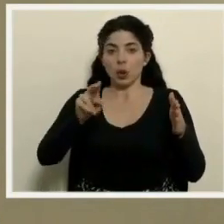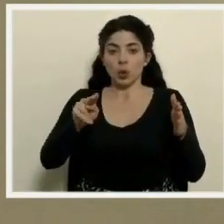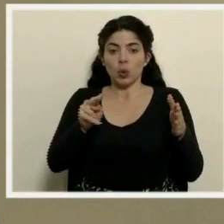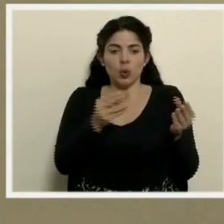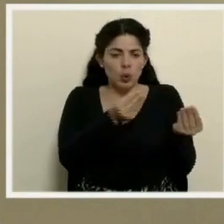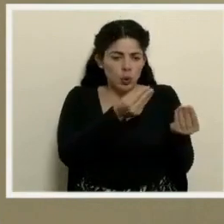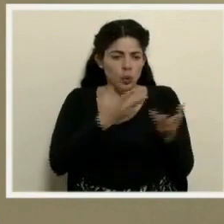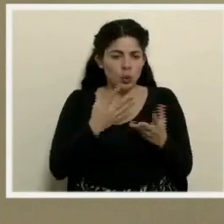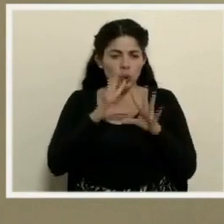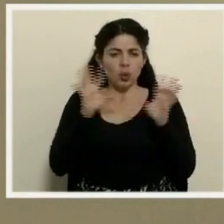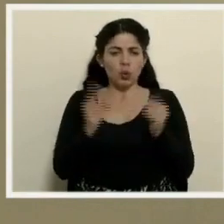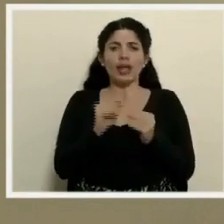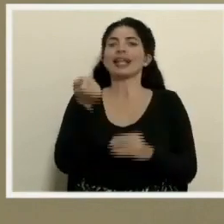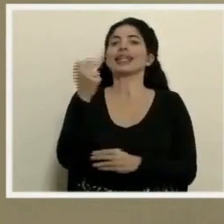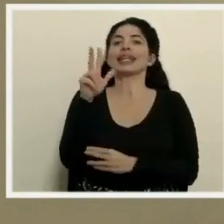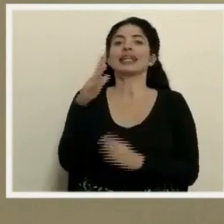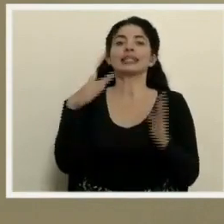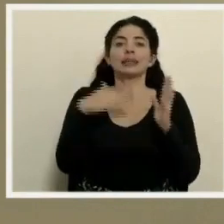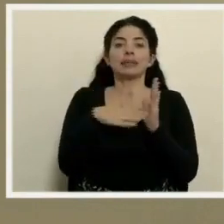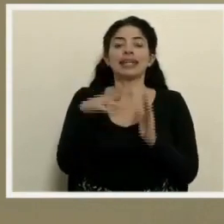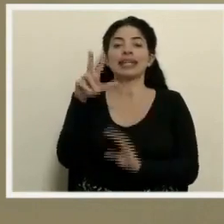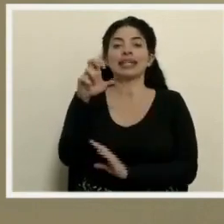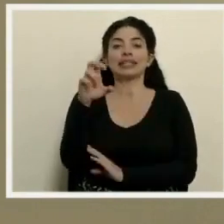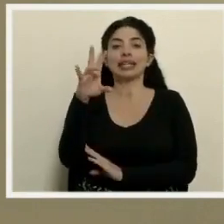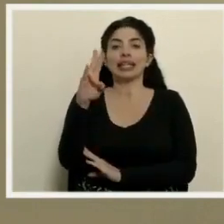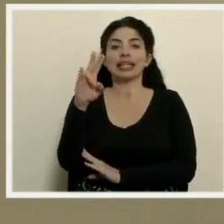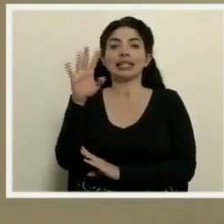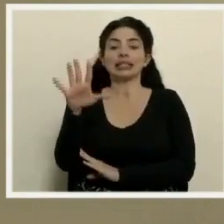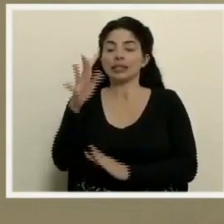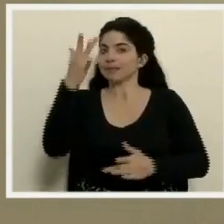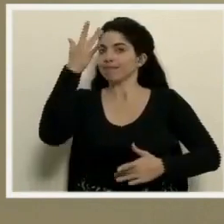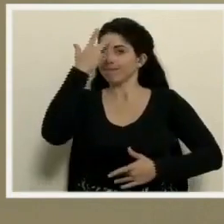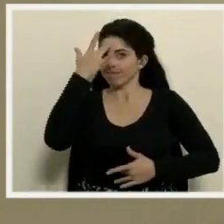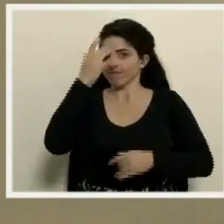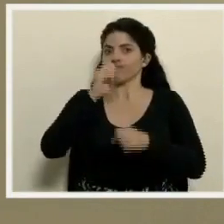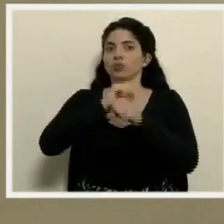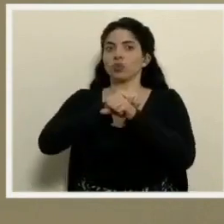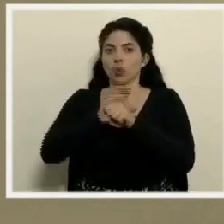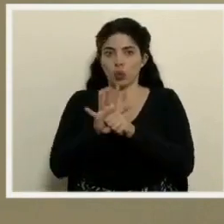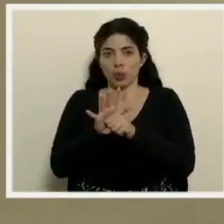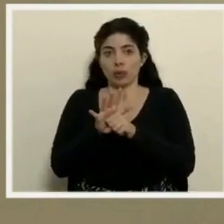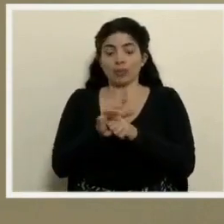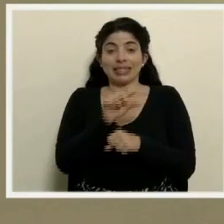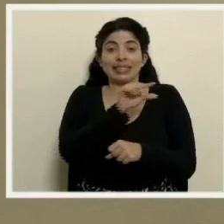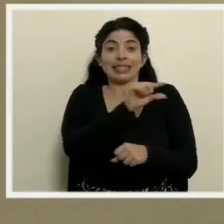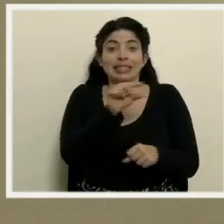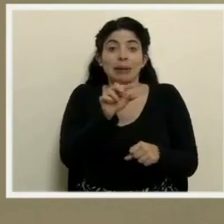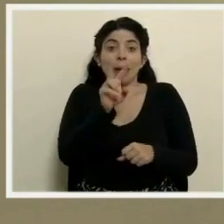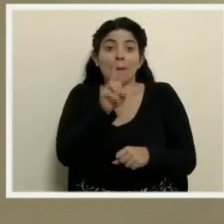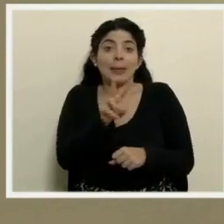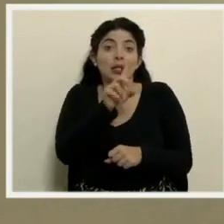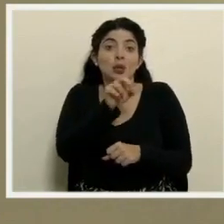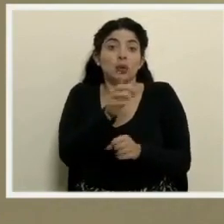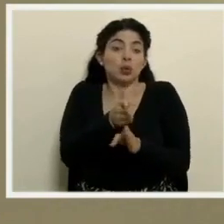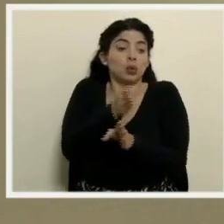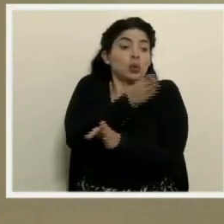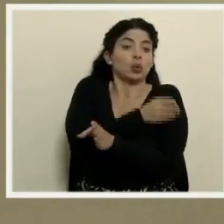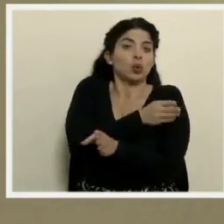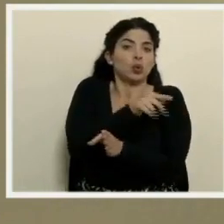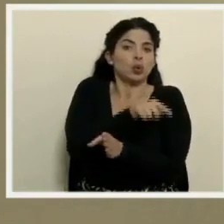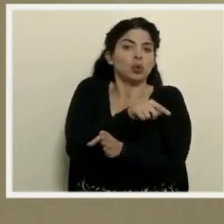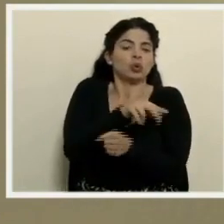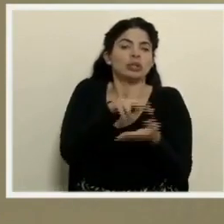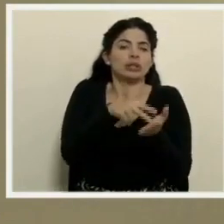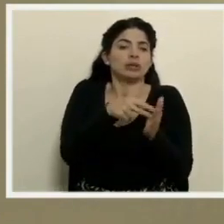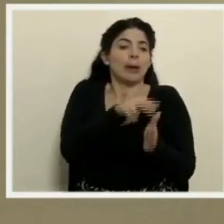registramos un total de 13.375 casos de COVID-19. Y la semana 21, que corresponde a la que